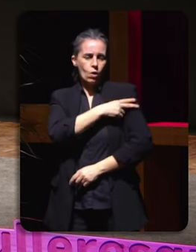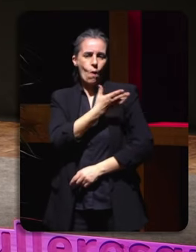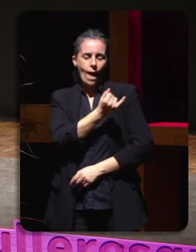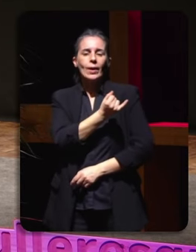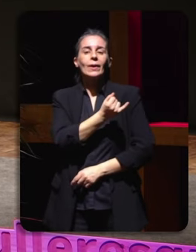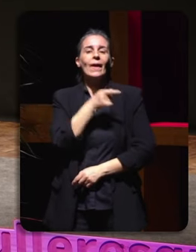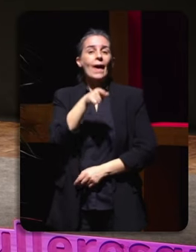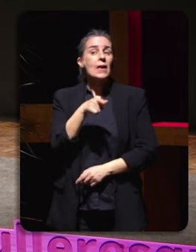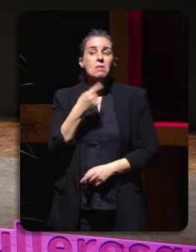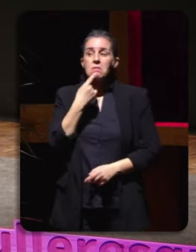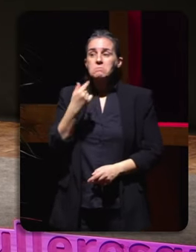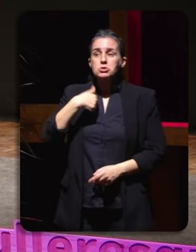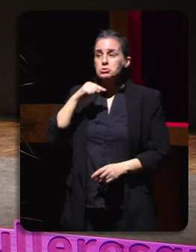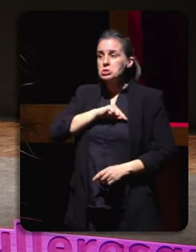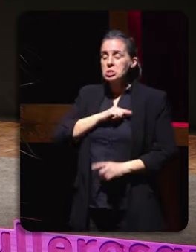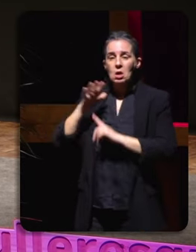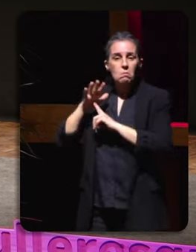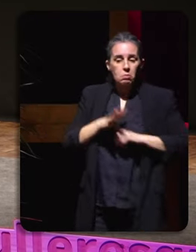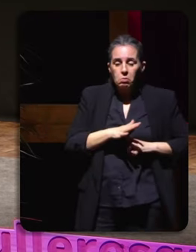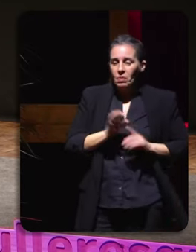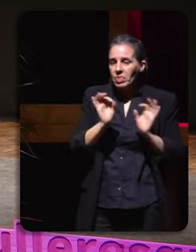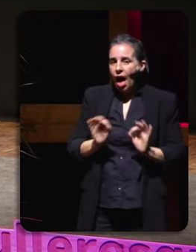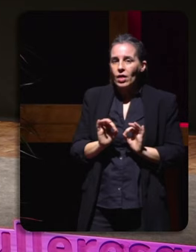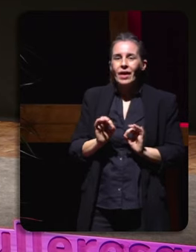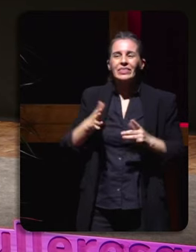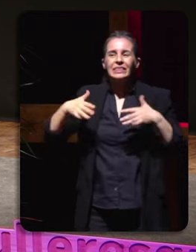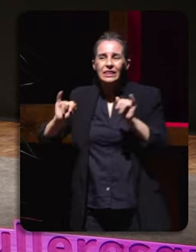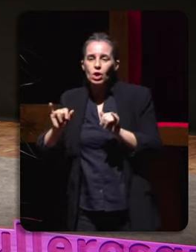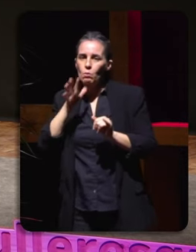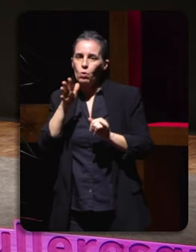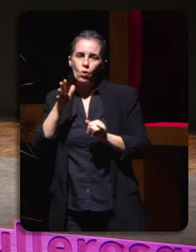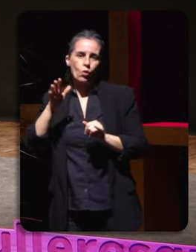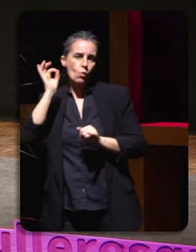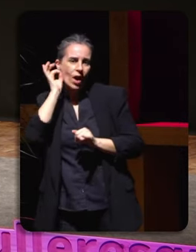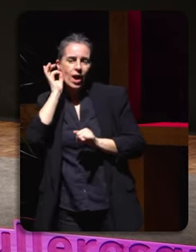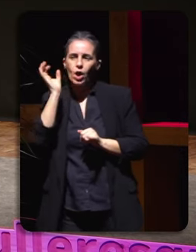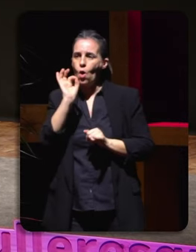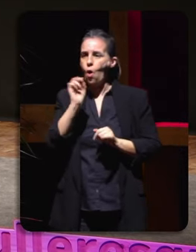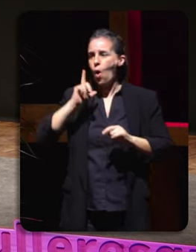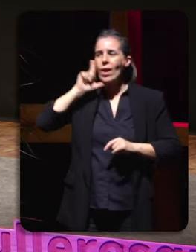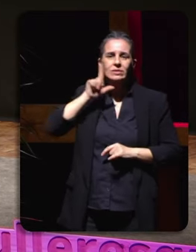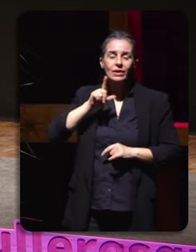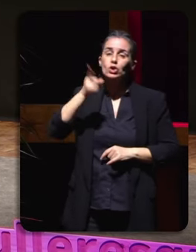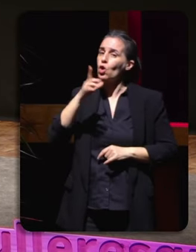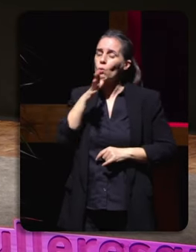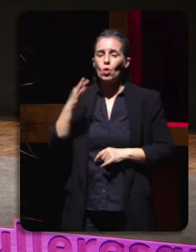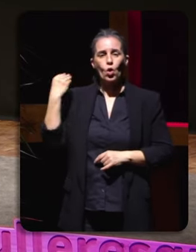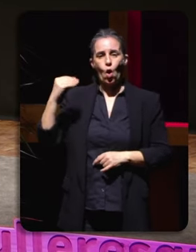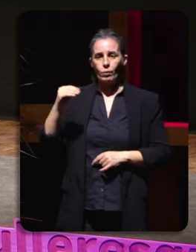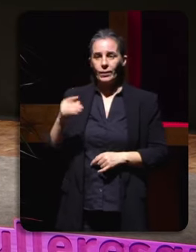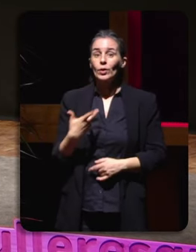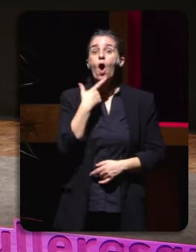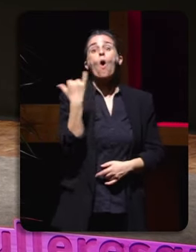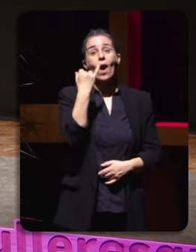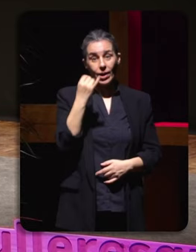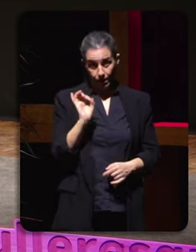se sentira discriminada ni por muller ni por lesbiana máis ben alguna vez por muller xoven ou gaia que eso se xa verdade pero en